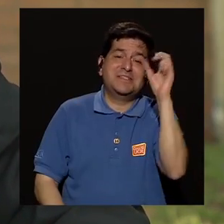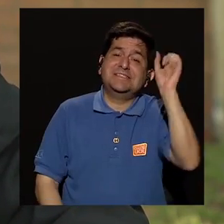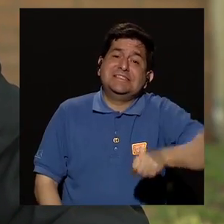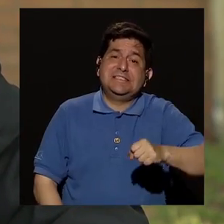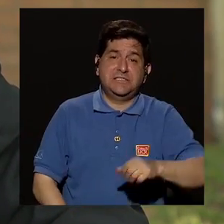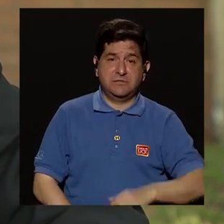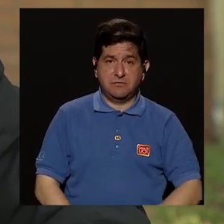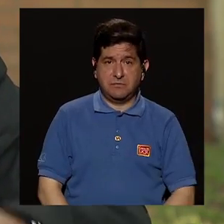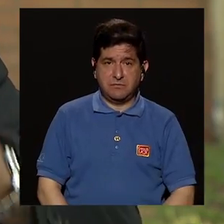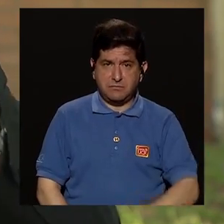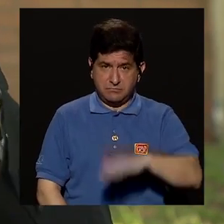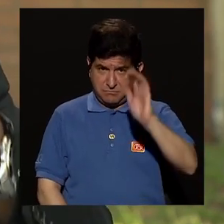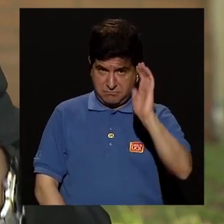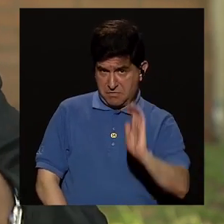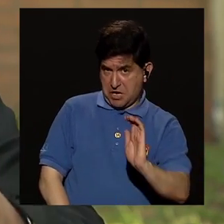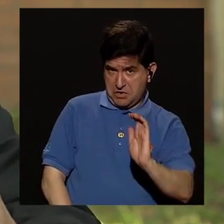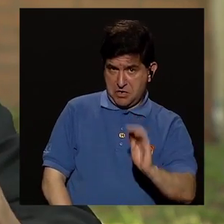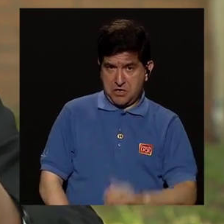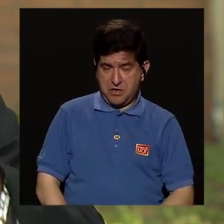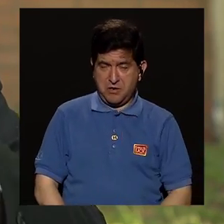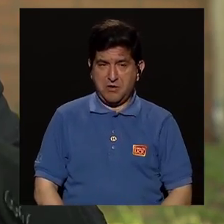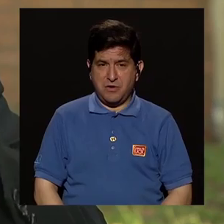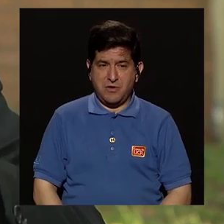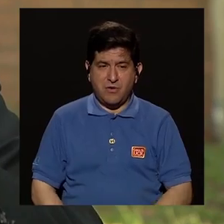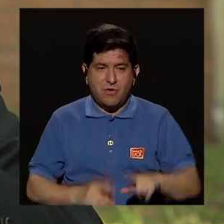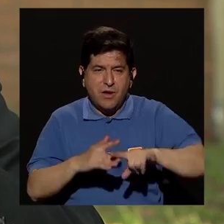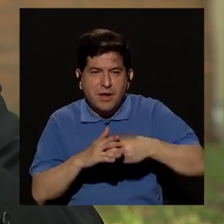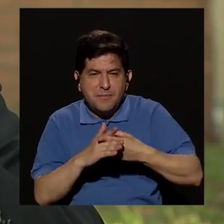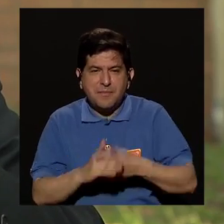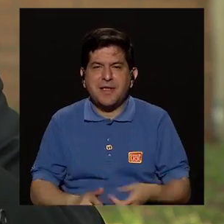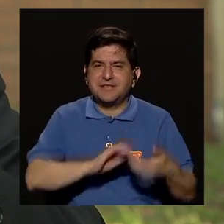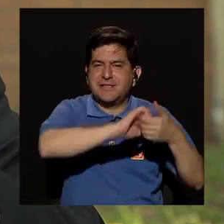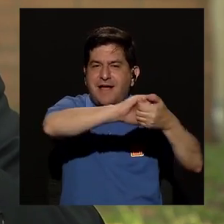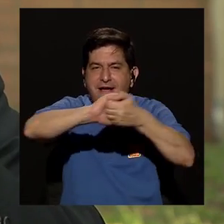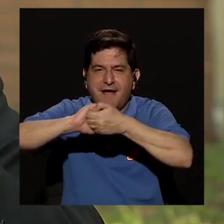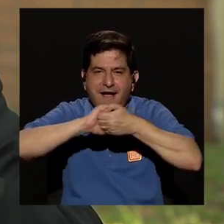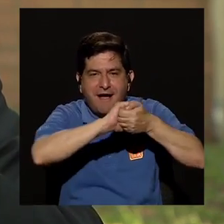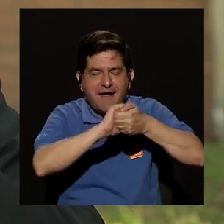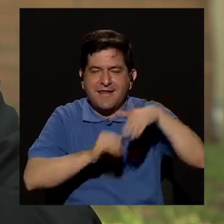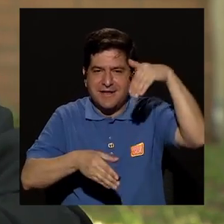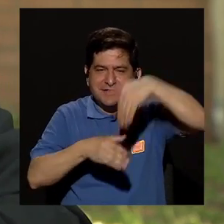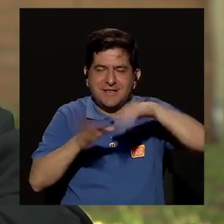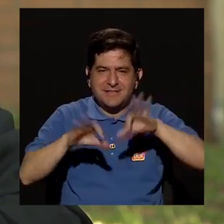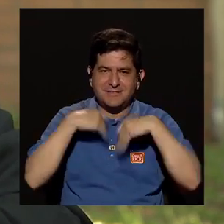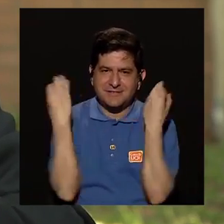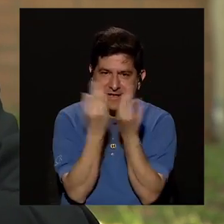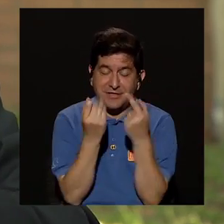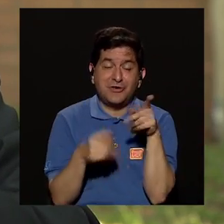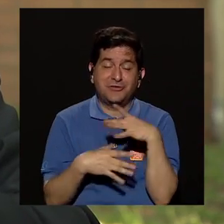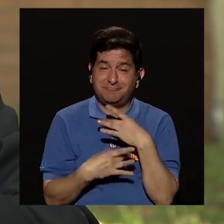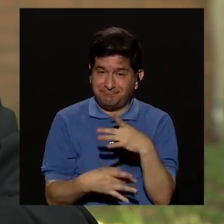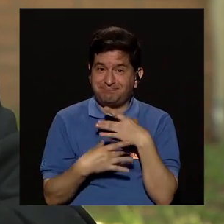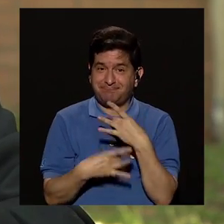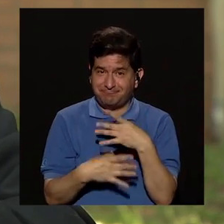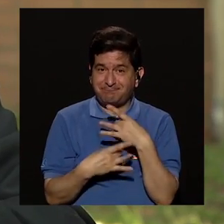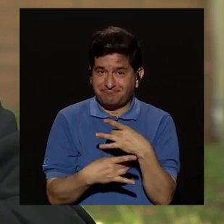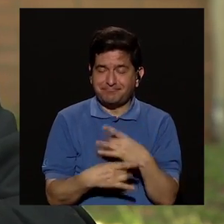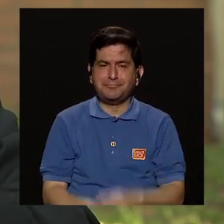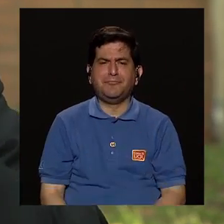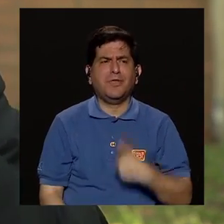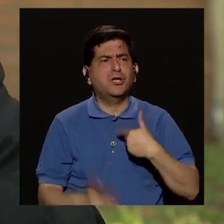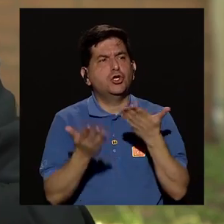y entonces el niño empieza hasta y se empiezan a establecer alianzas en el grupo familiar eso es muy interesante